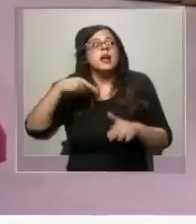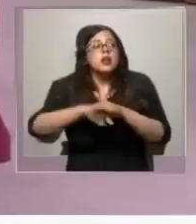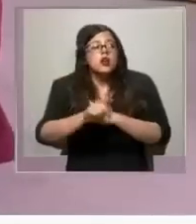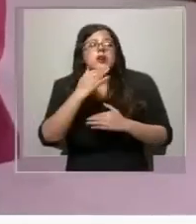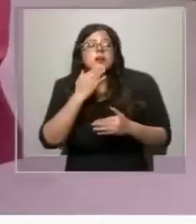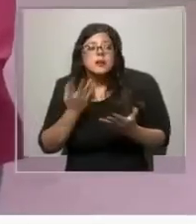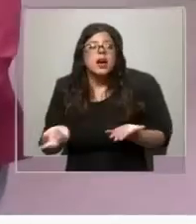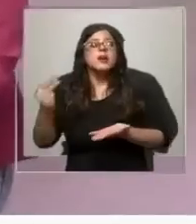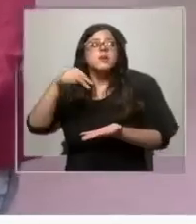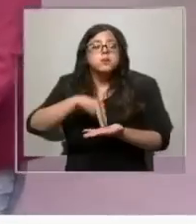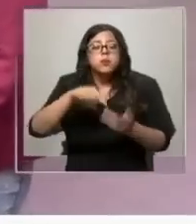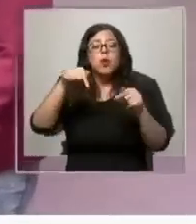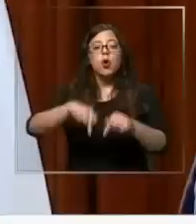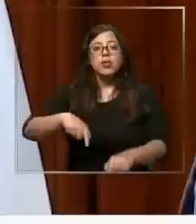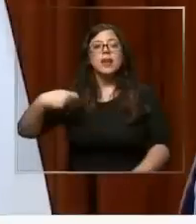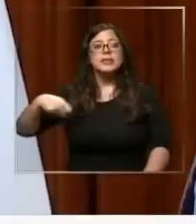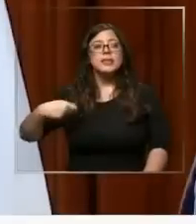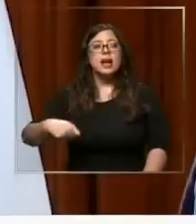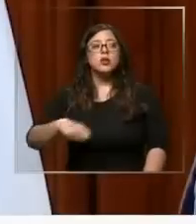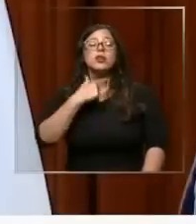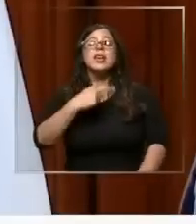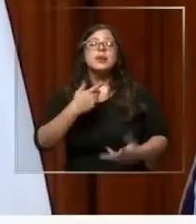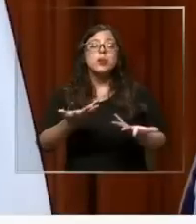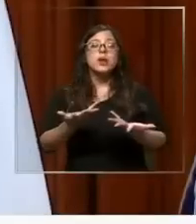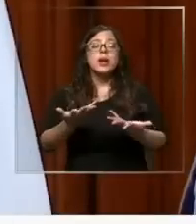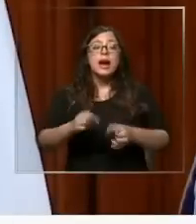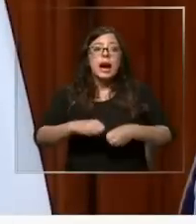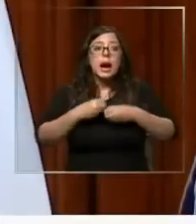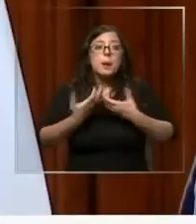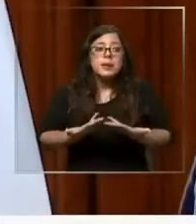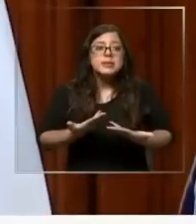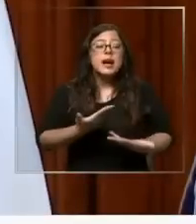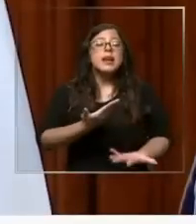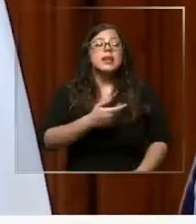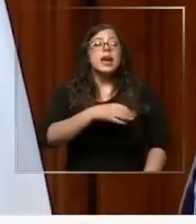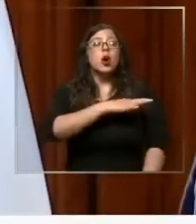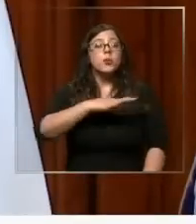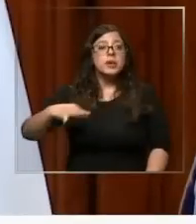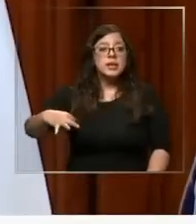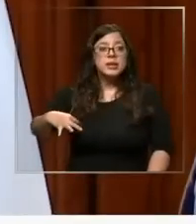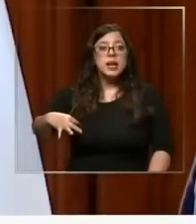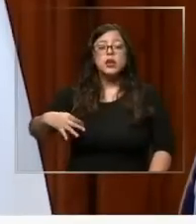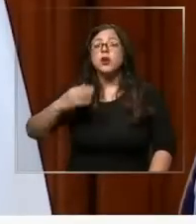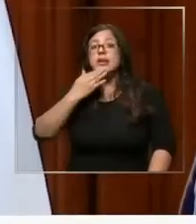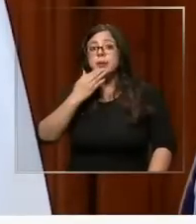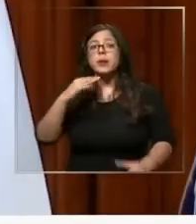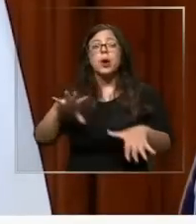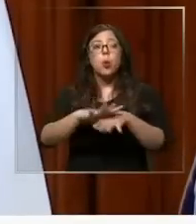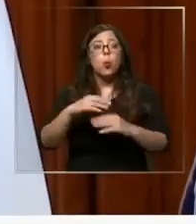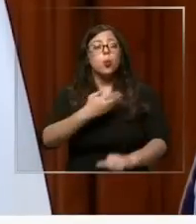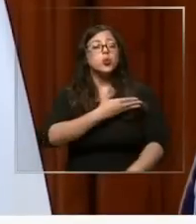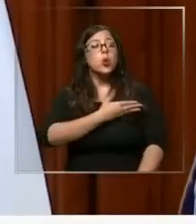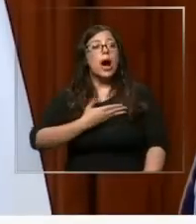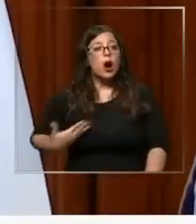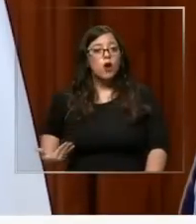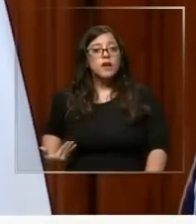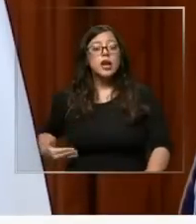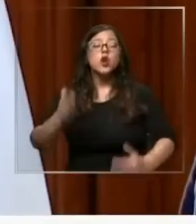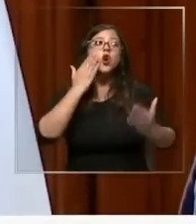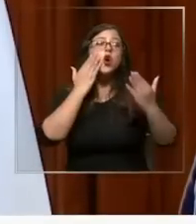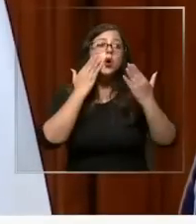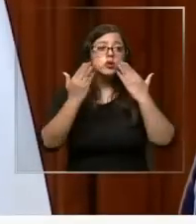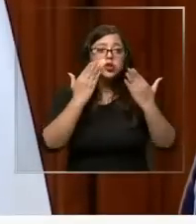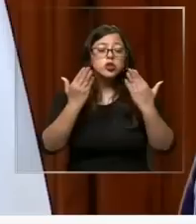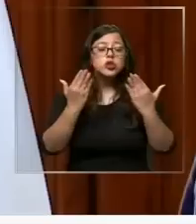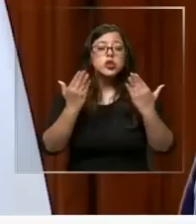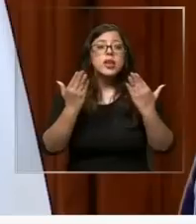presente en sesión de hoy en el Senado. Queremos expresar como ministerio a nombre del gobierno también nuestra solidaridad con la